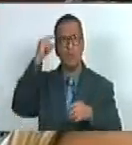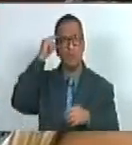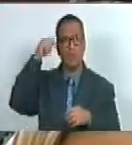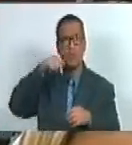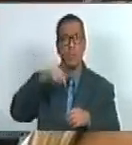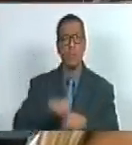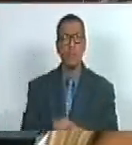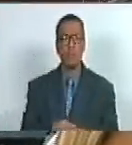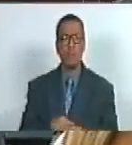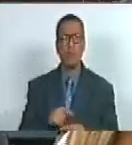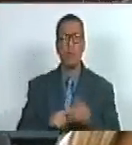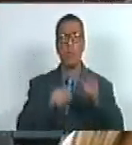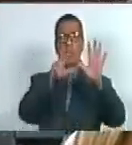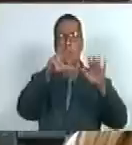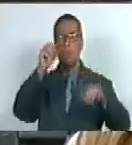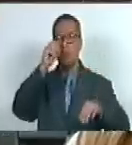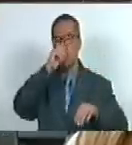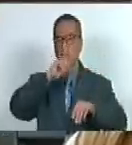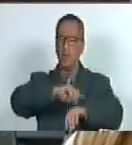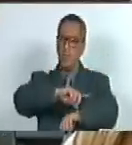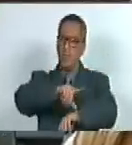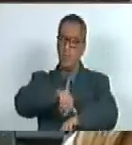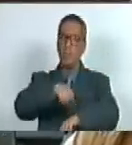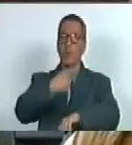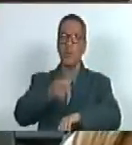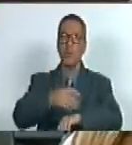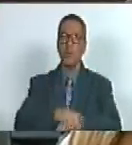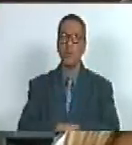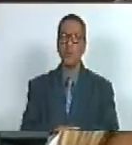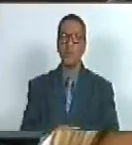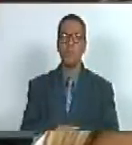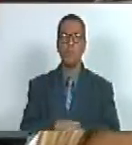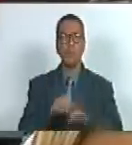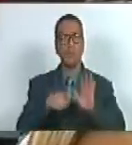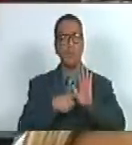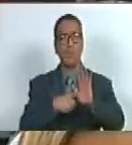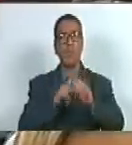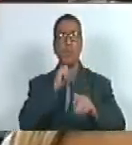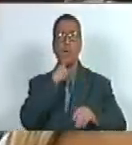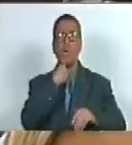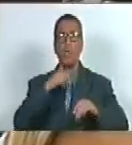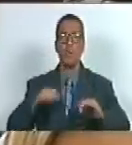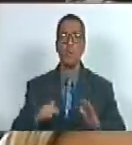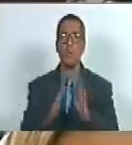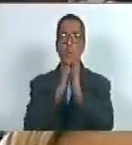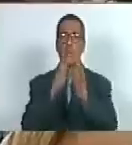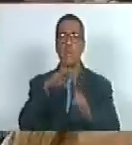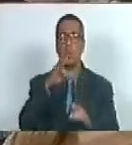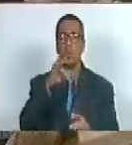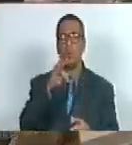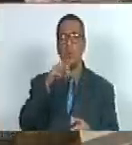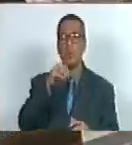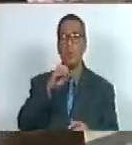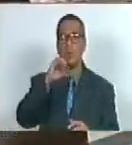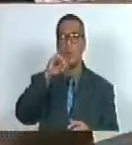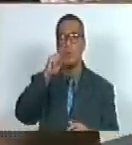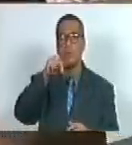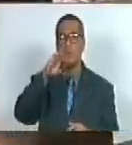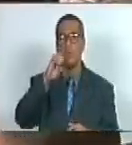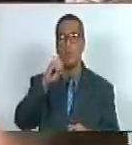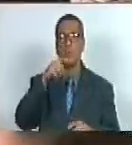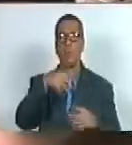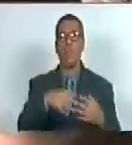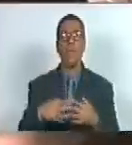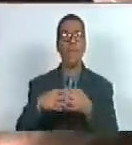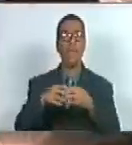casi 80 años después bueno enfrenta al pueblo ruso contra el fascismo hoy encarnado en la